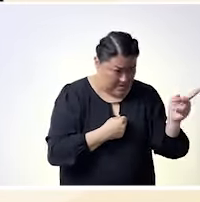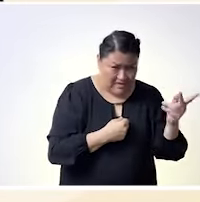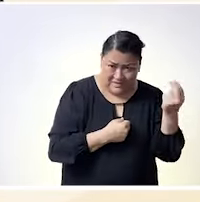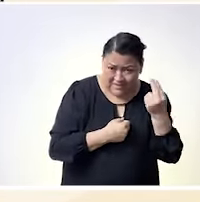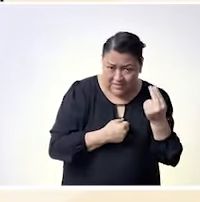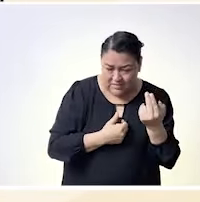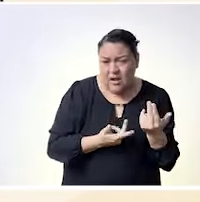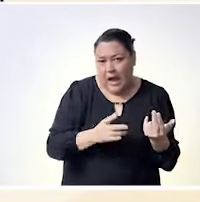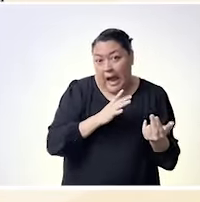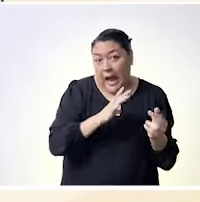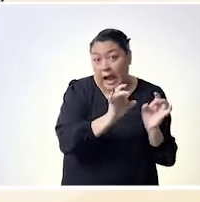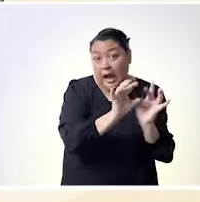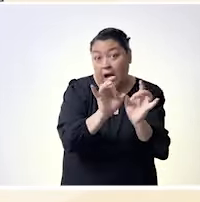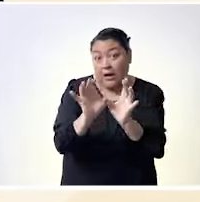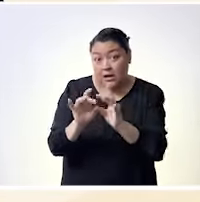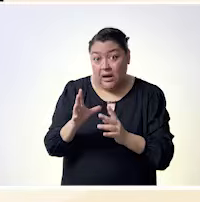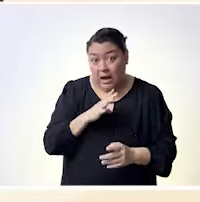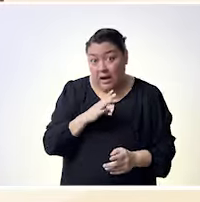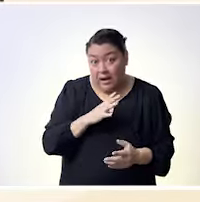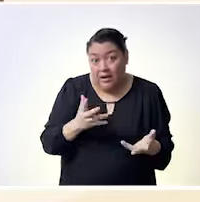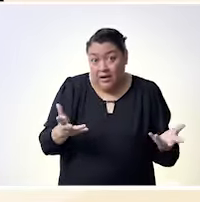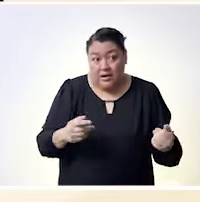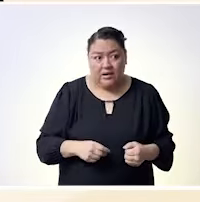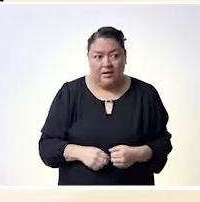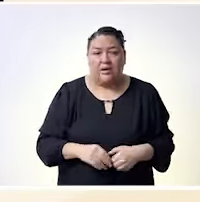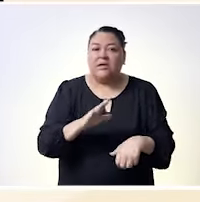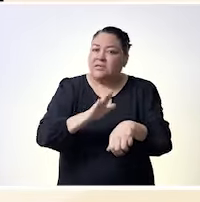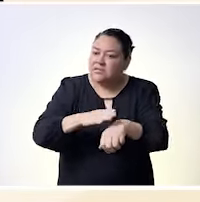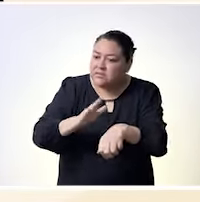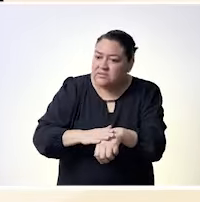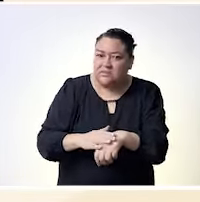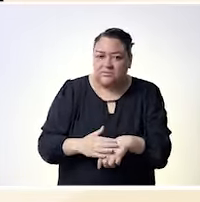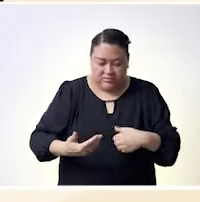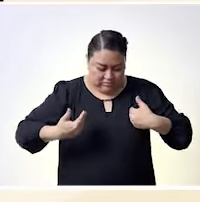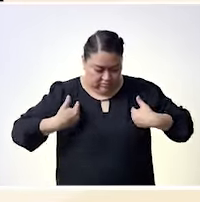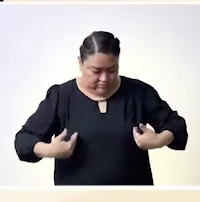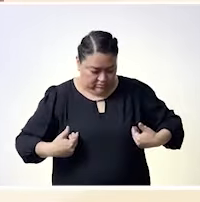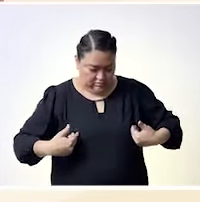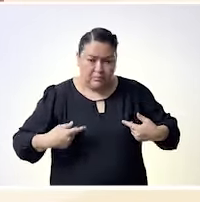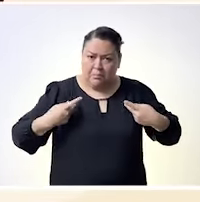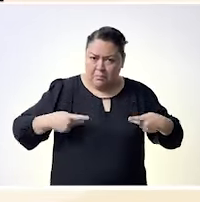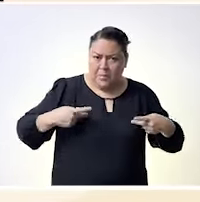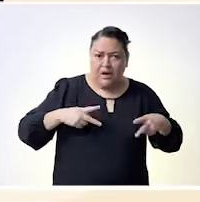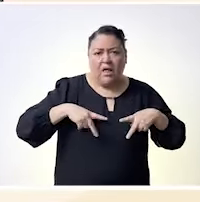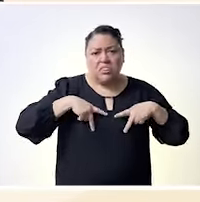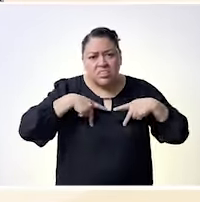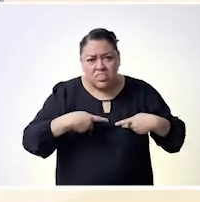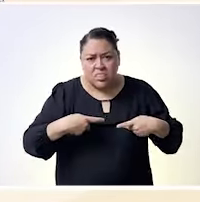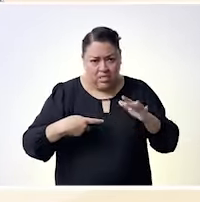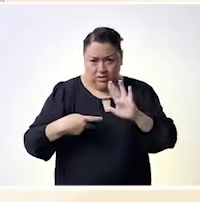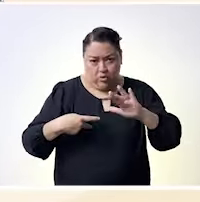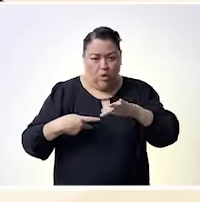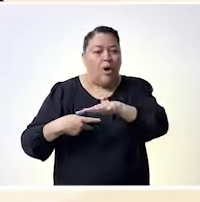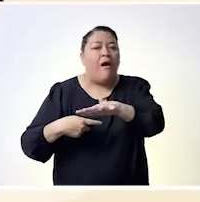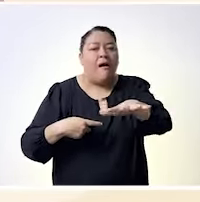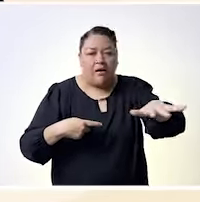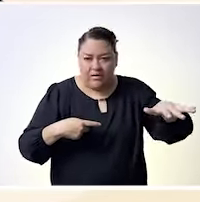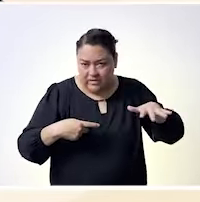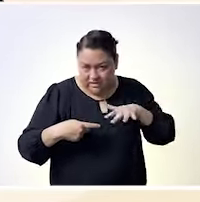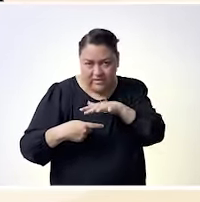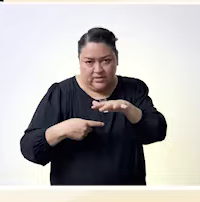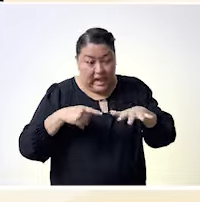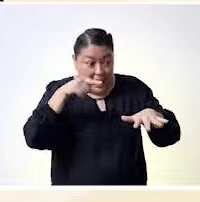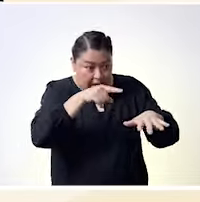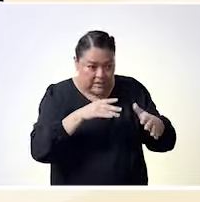igualdad de género desde entender por qué es necesario que un ser humano tenga absolutamente los mismos derechos claro basados en las necesidades